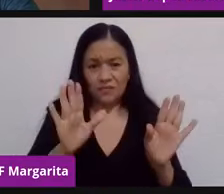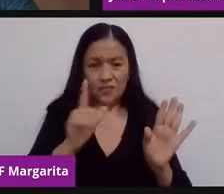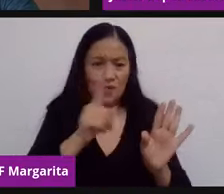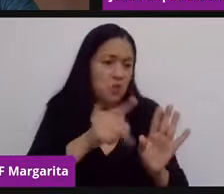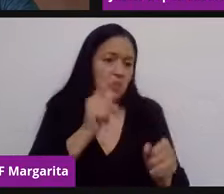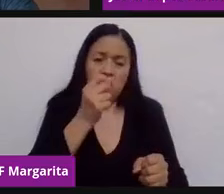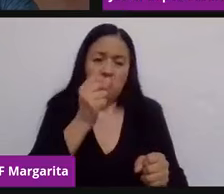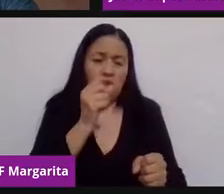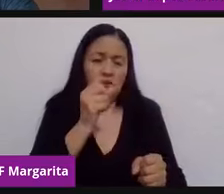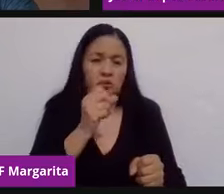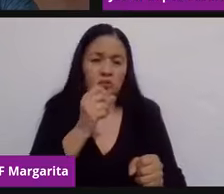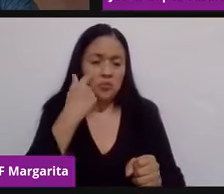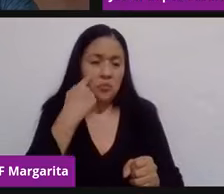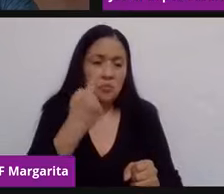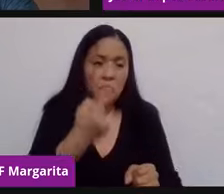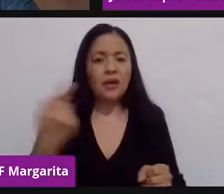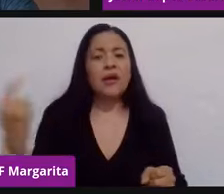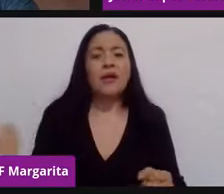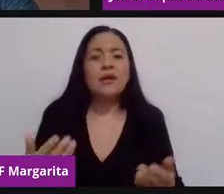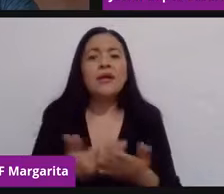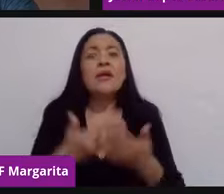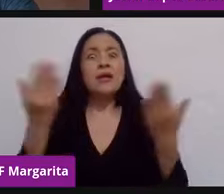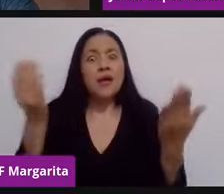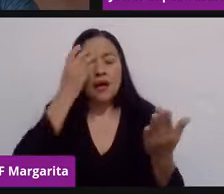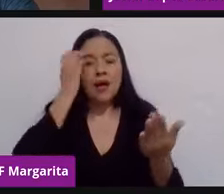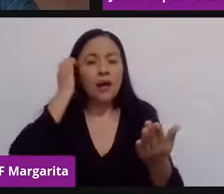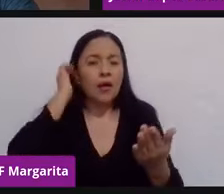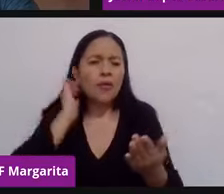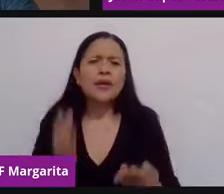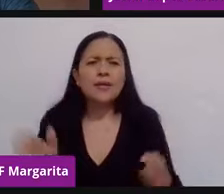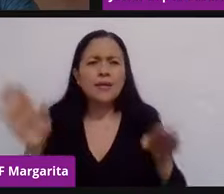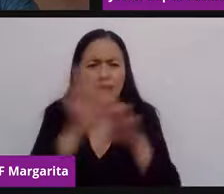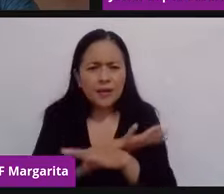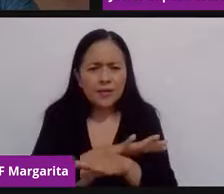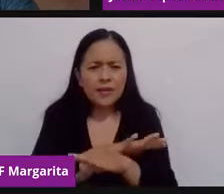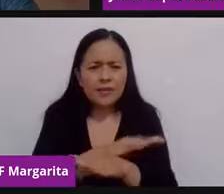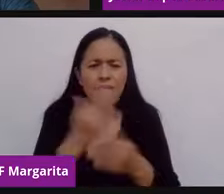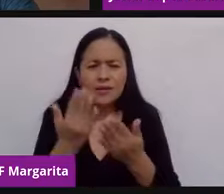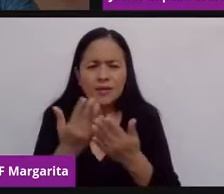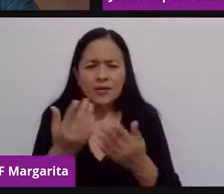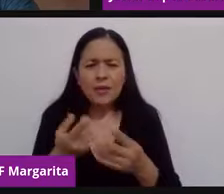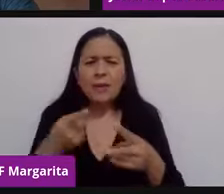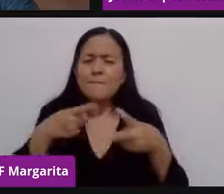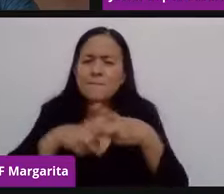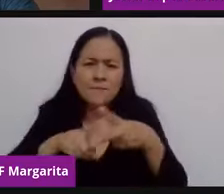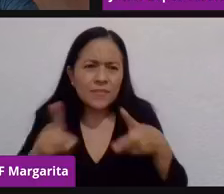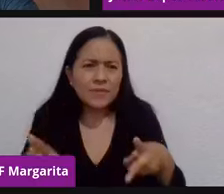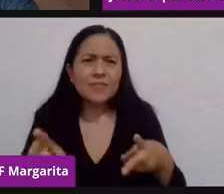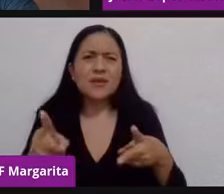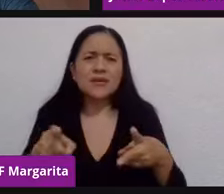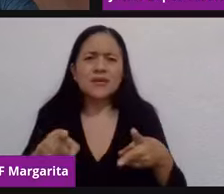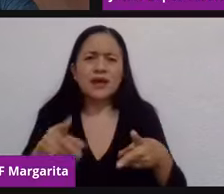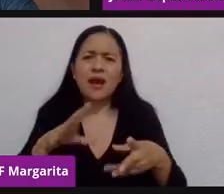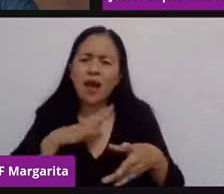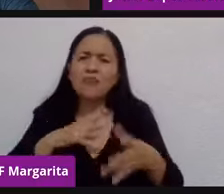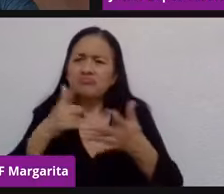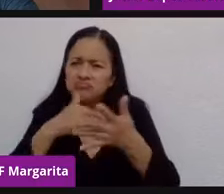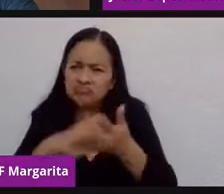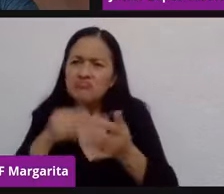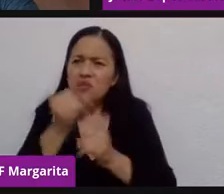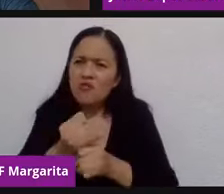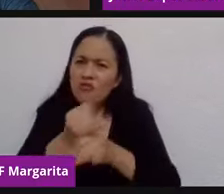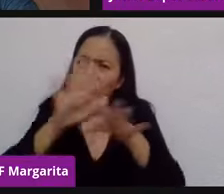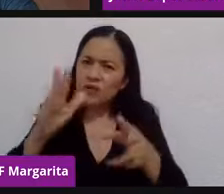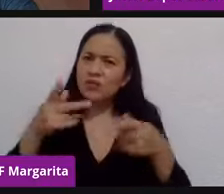proceso o supervisarlo. Y de repente empieza a romper el paradigma y empieza a generar espacios donde vaya interactuando con la